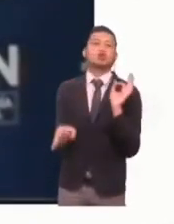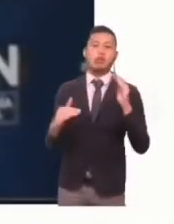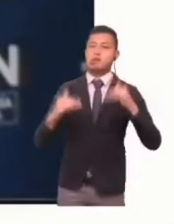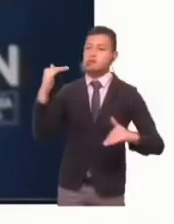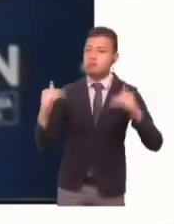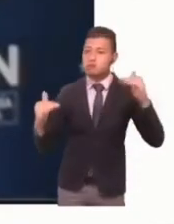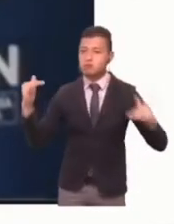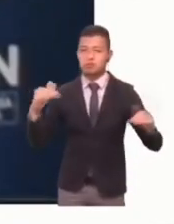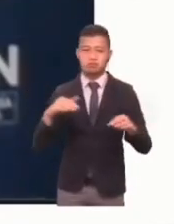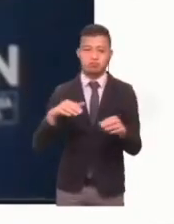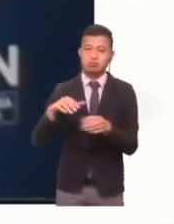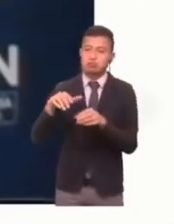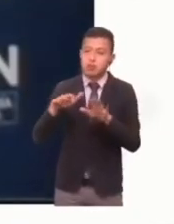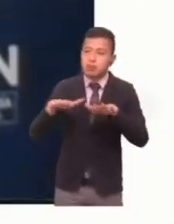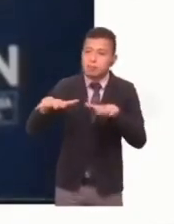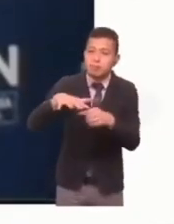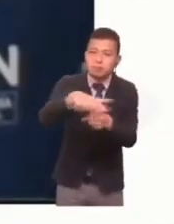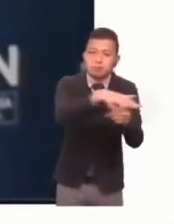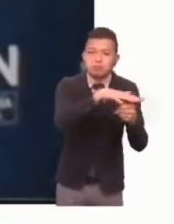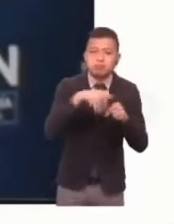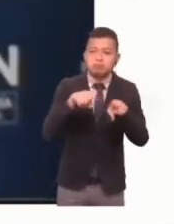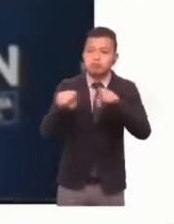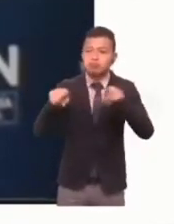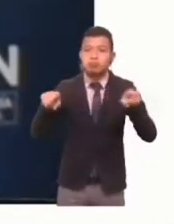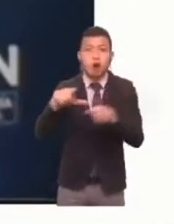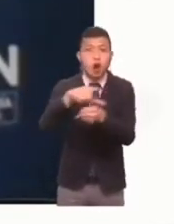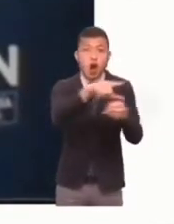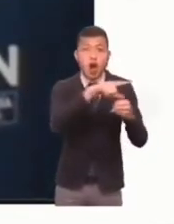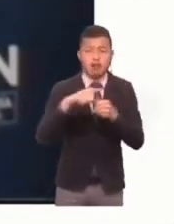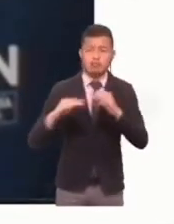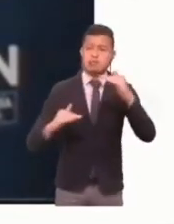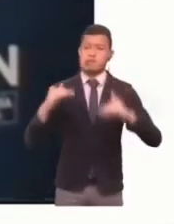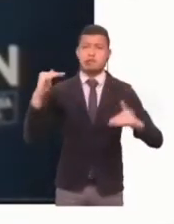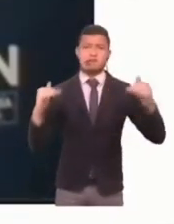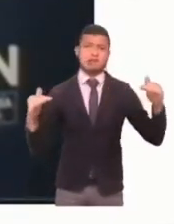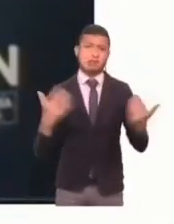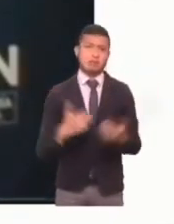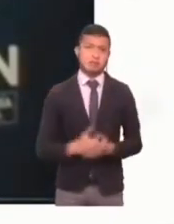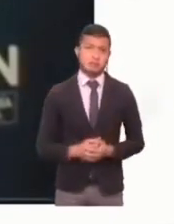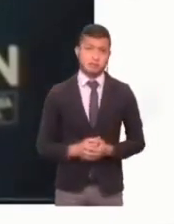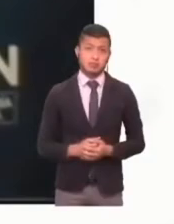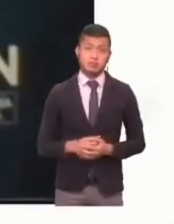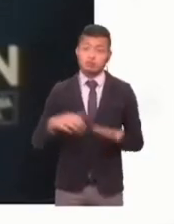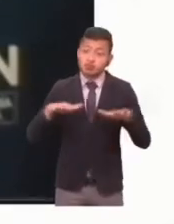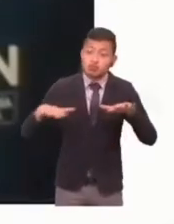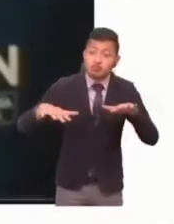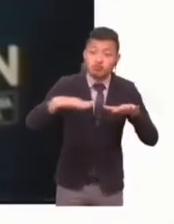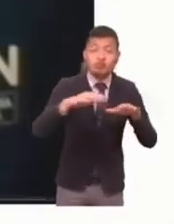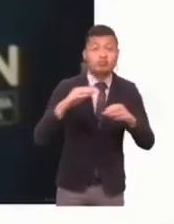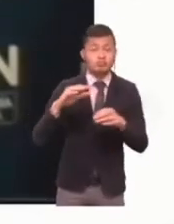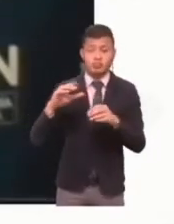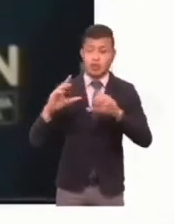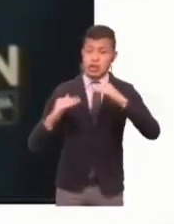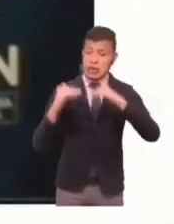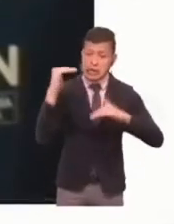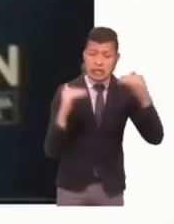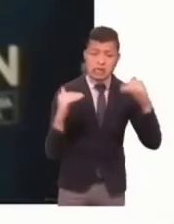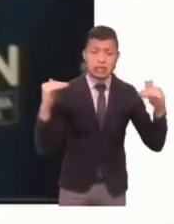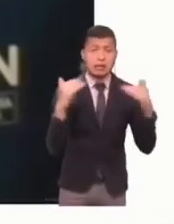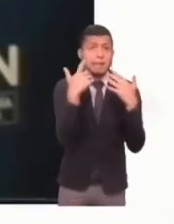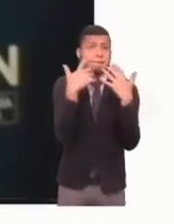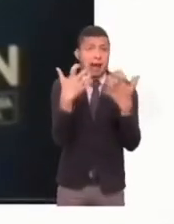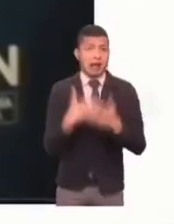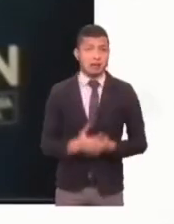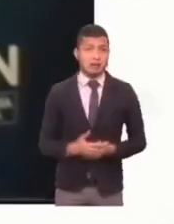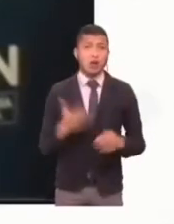justicia a nivel local. Todas las limitaciones que ha tenido el acceso a la justicia a nivel local. ¿Por qué? Porque eso ha sido un problema de unas